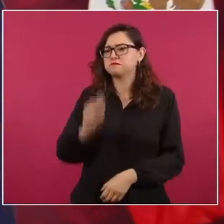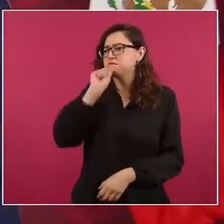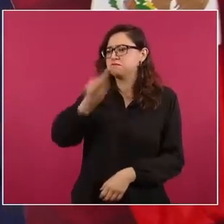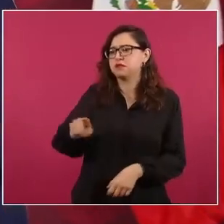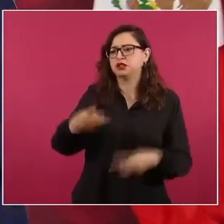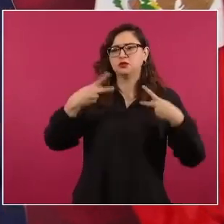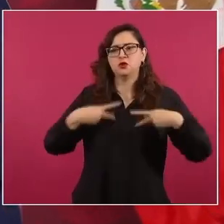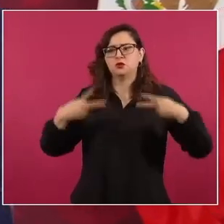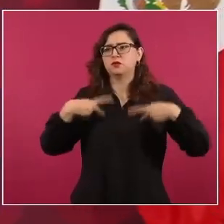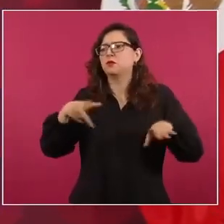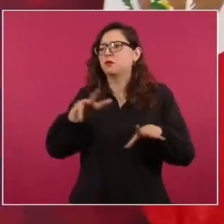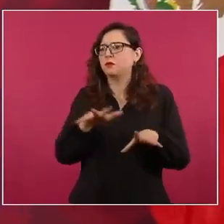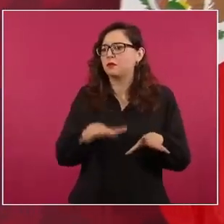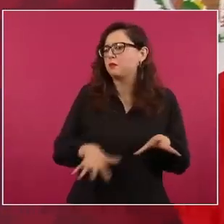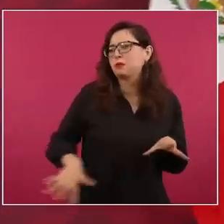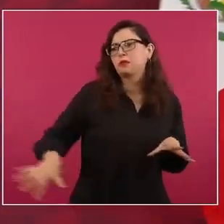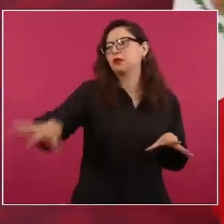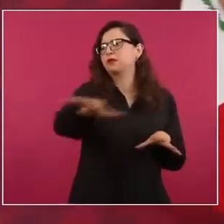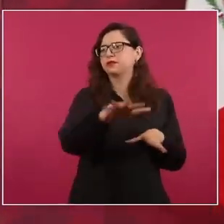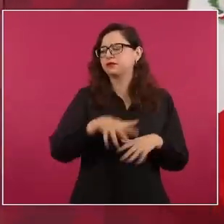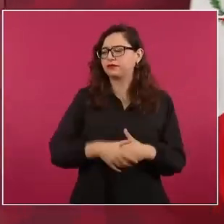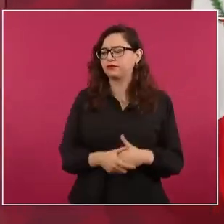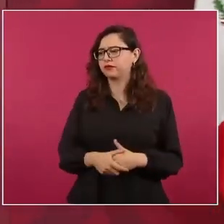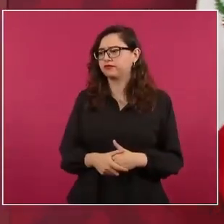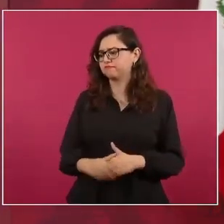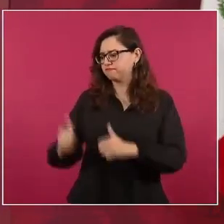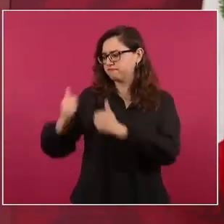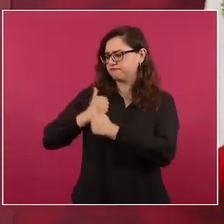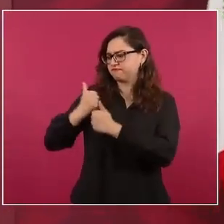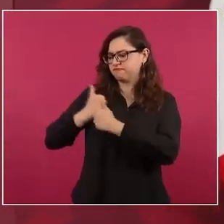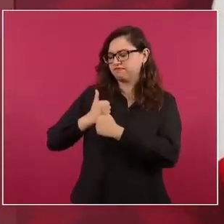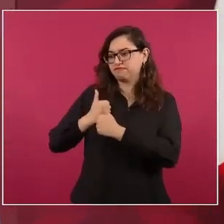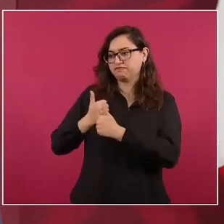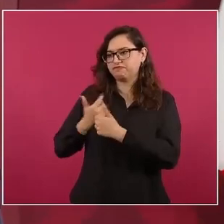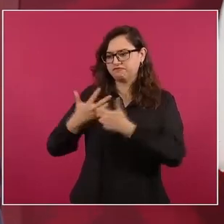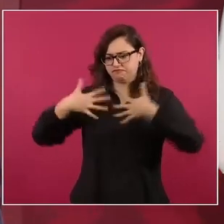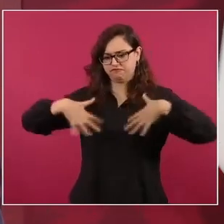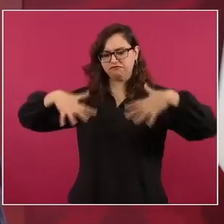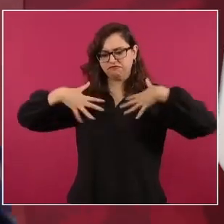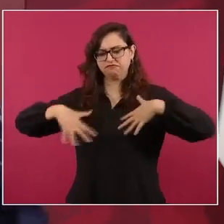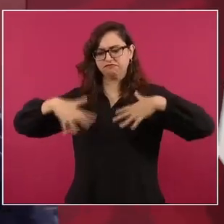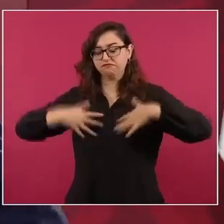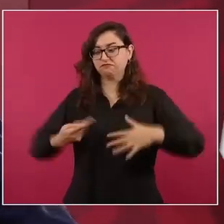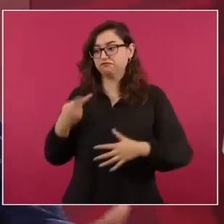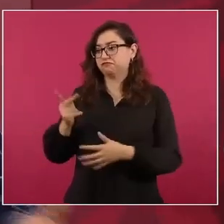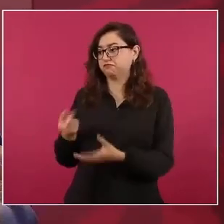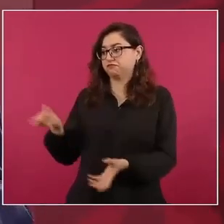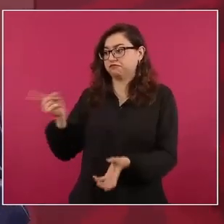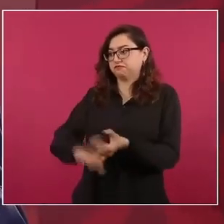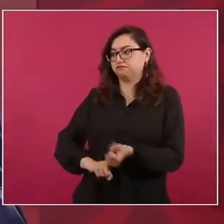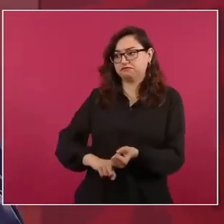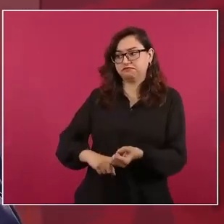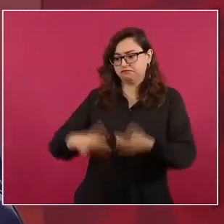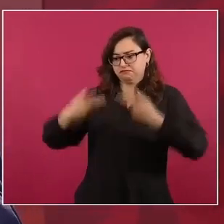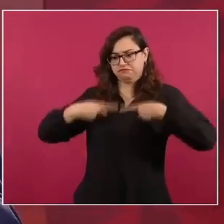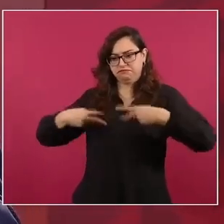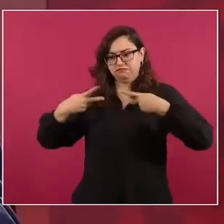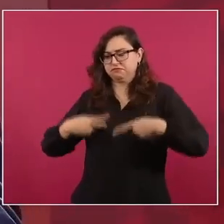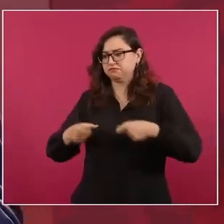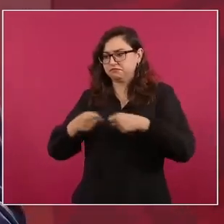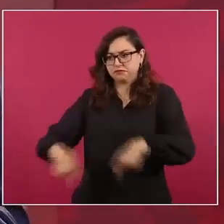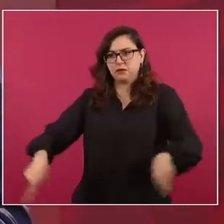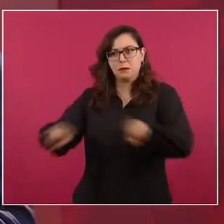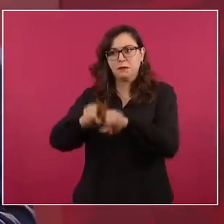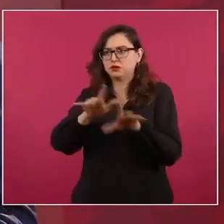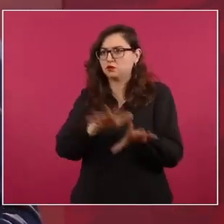uniformado, el soldado es pueblo uniformado. Este ejército se creó